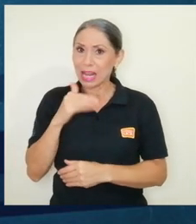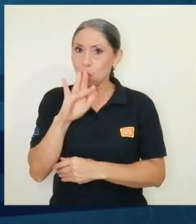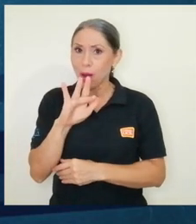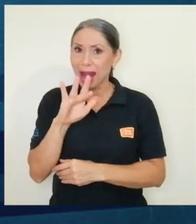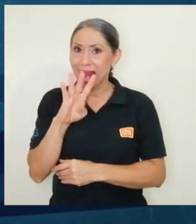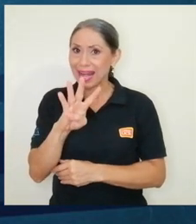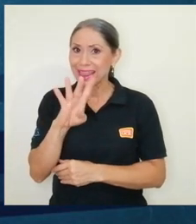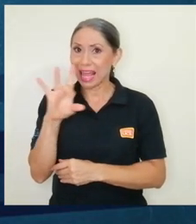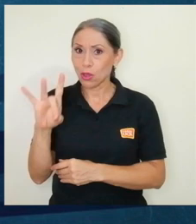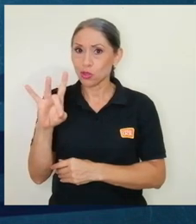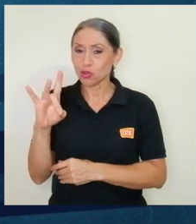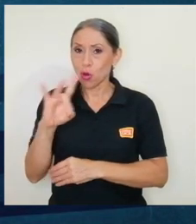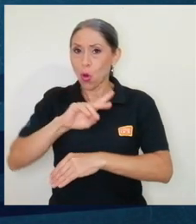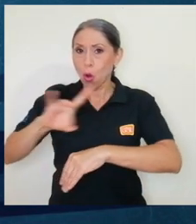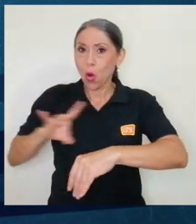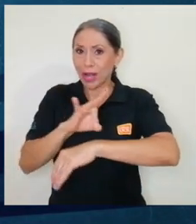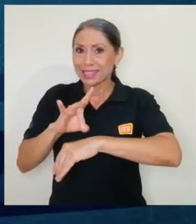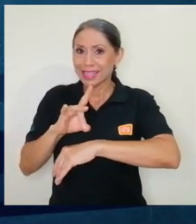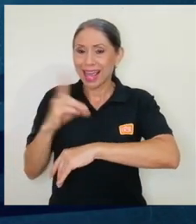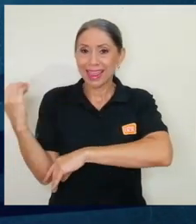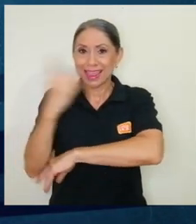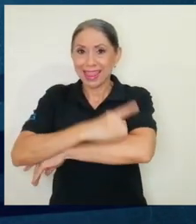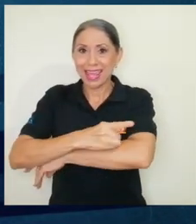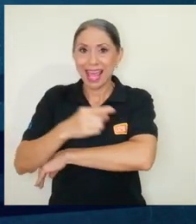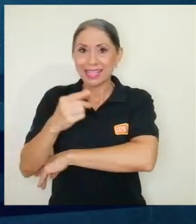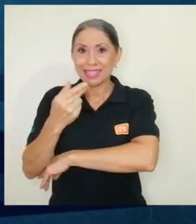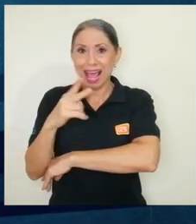para realizar la activación de entornos virtuales.